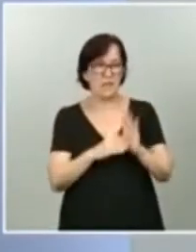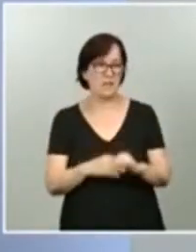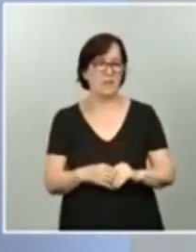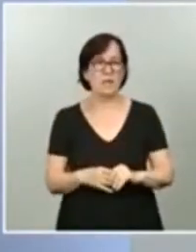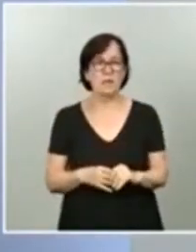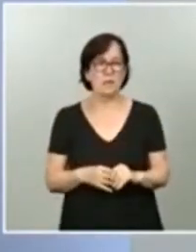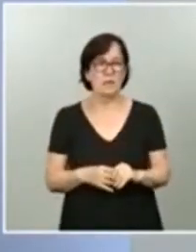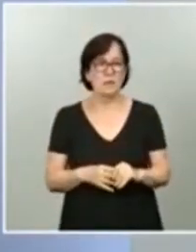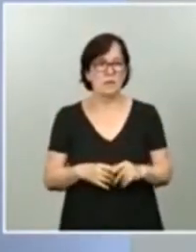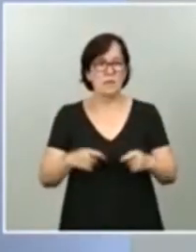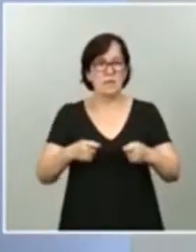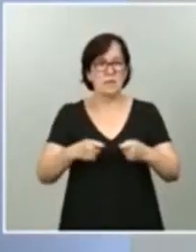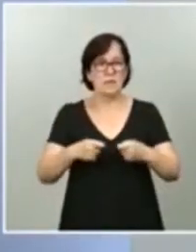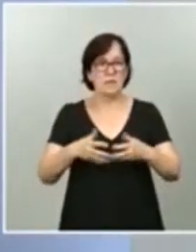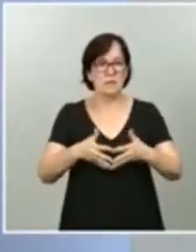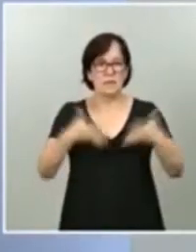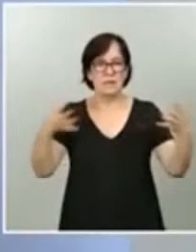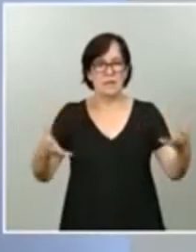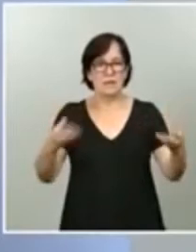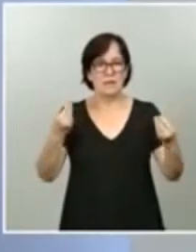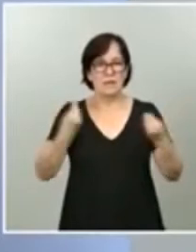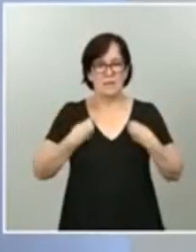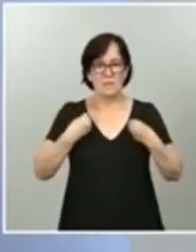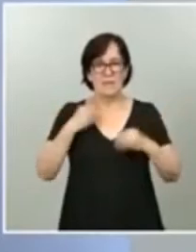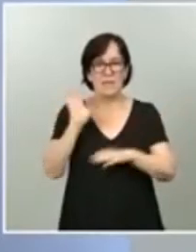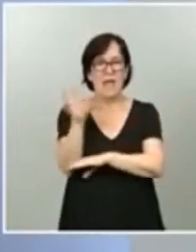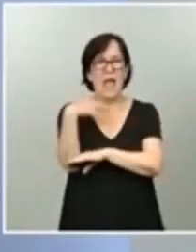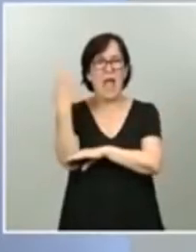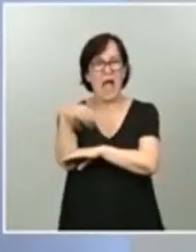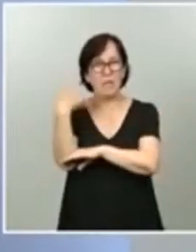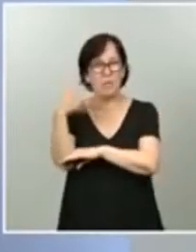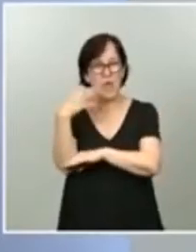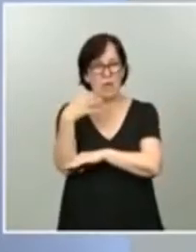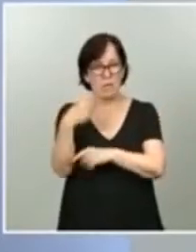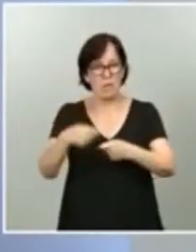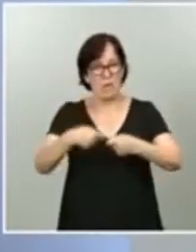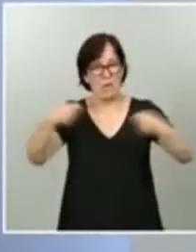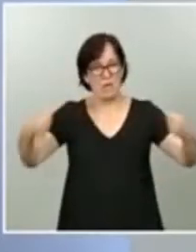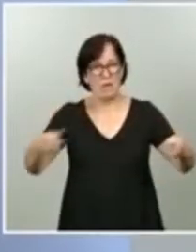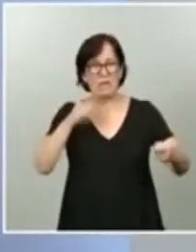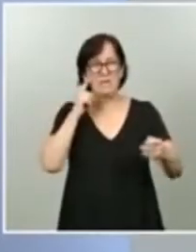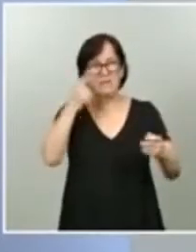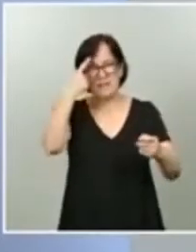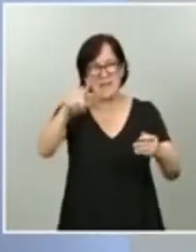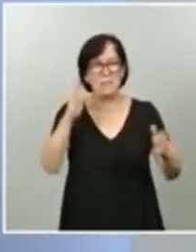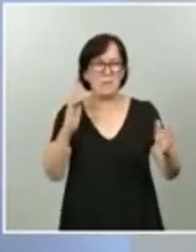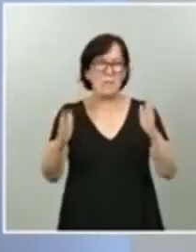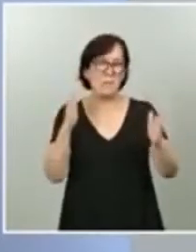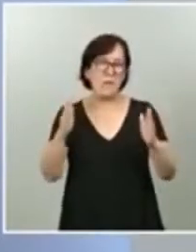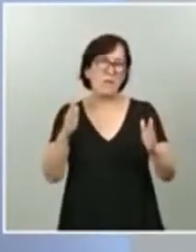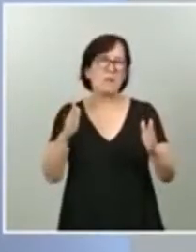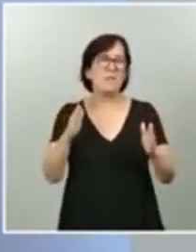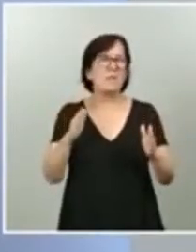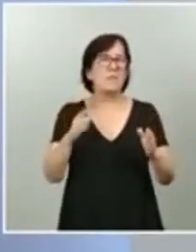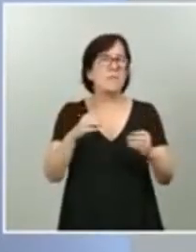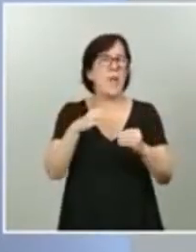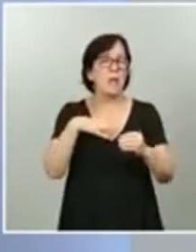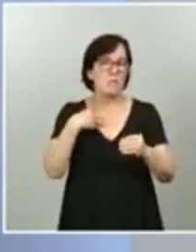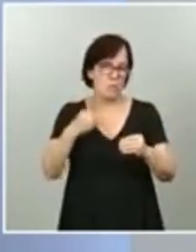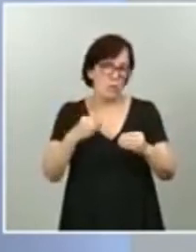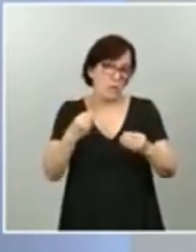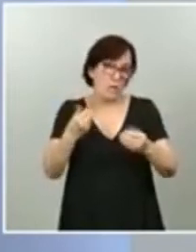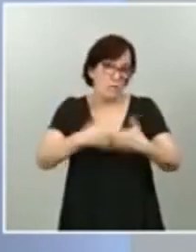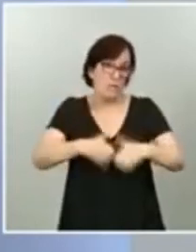alargamiento de la vida de las ambulancias que, como ustedes saben, tienen un periodo válido para ejercer y que se las